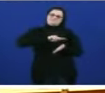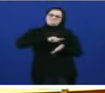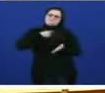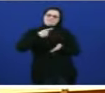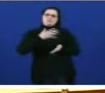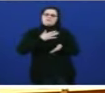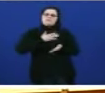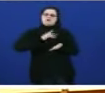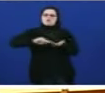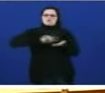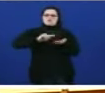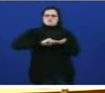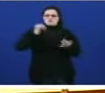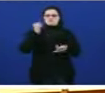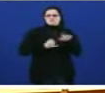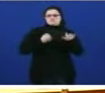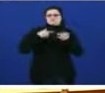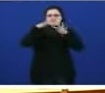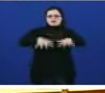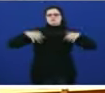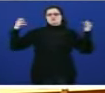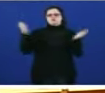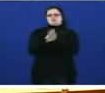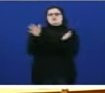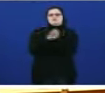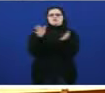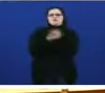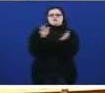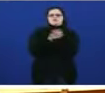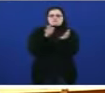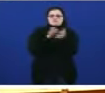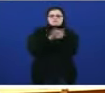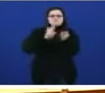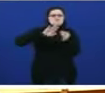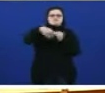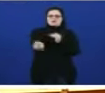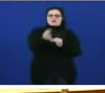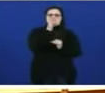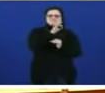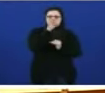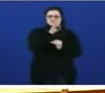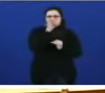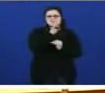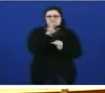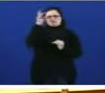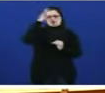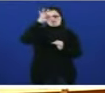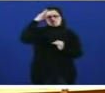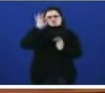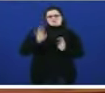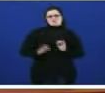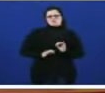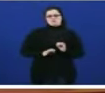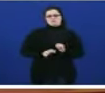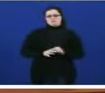ficaría nada dela poña súas poutas señor Feijó fora de Castelau poña súas poutas señor Feijó fora de